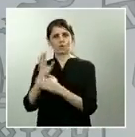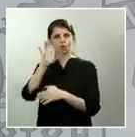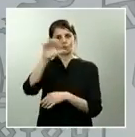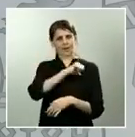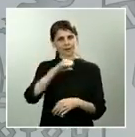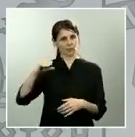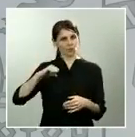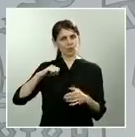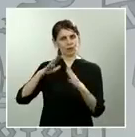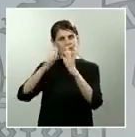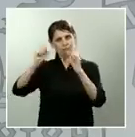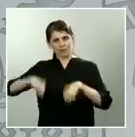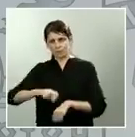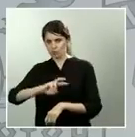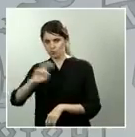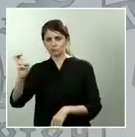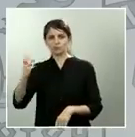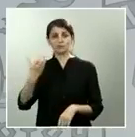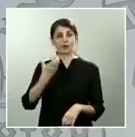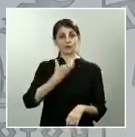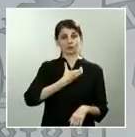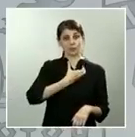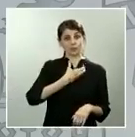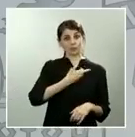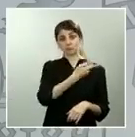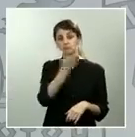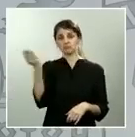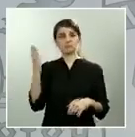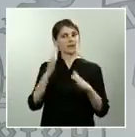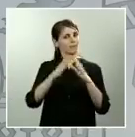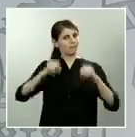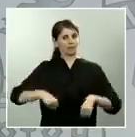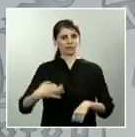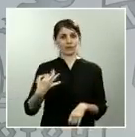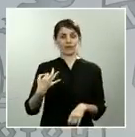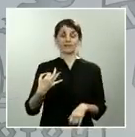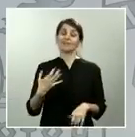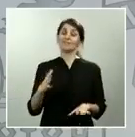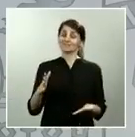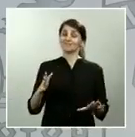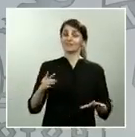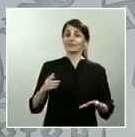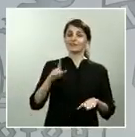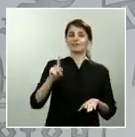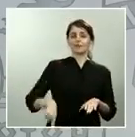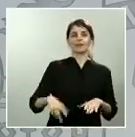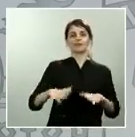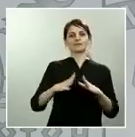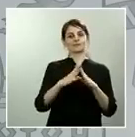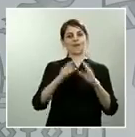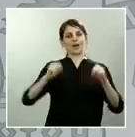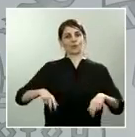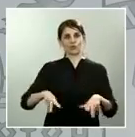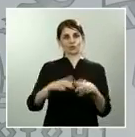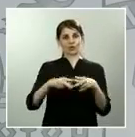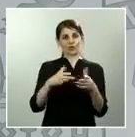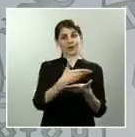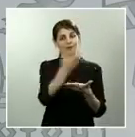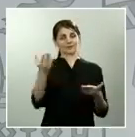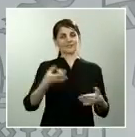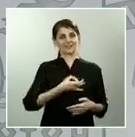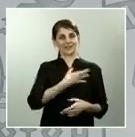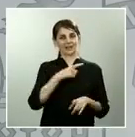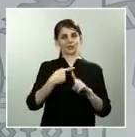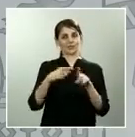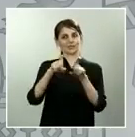ayuntamientos, así como en el acuerdo social protagonizado por empresarios y por sindicatos. Respecto a